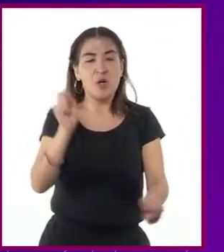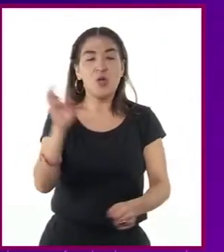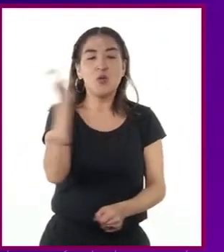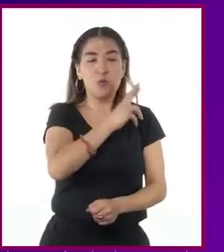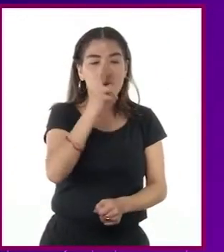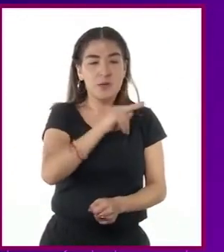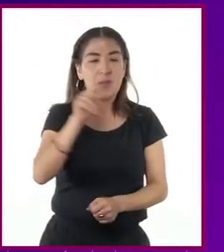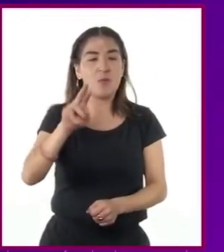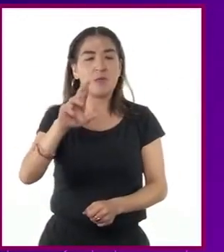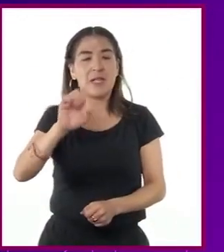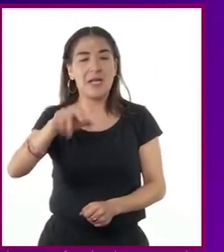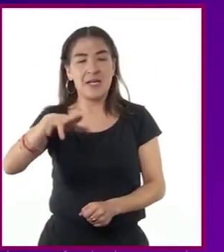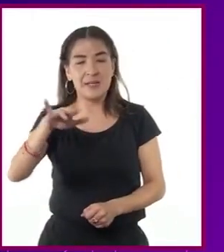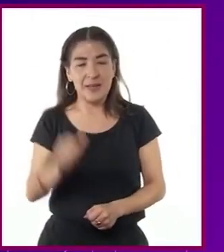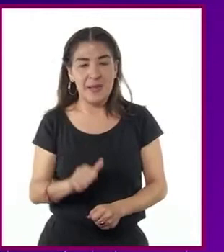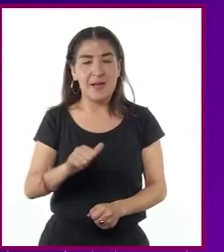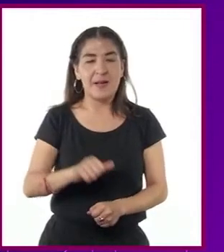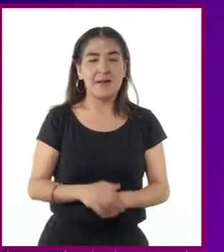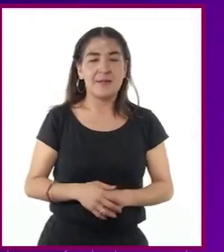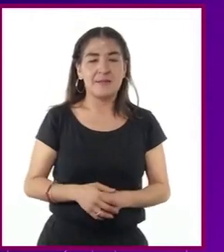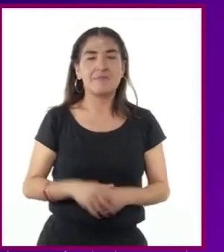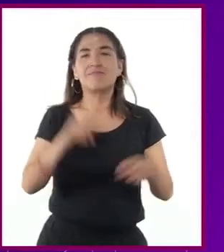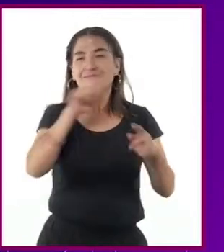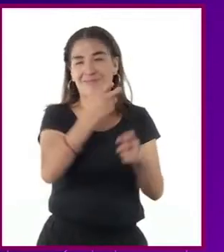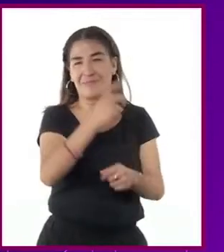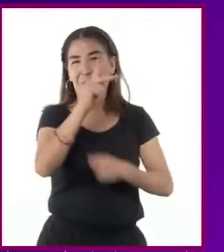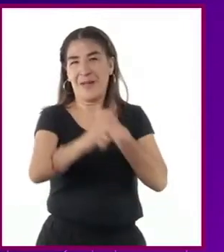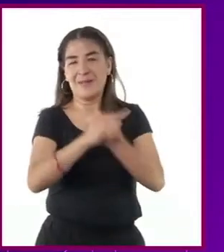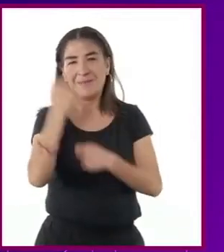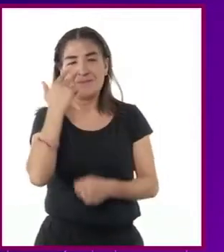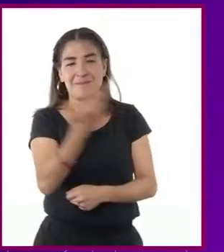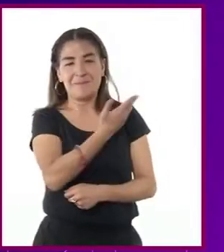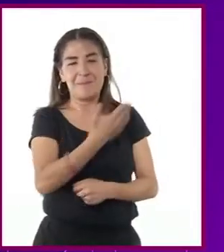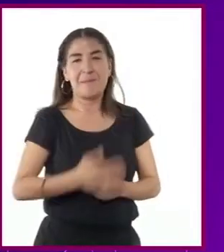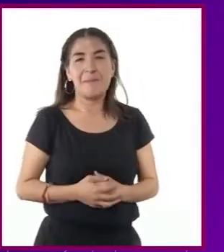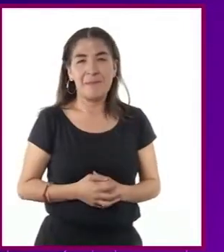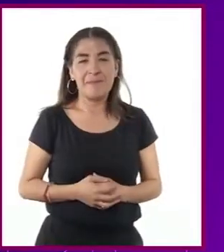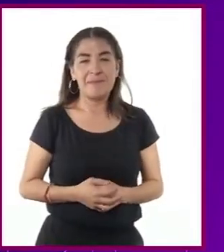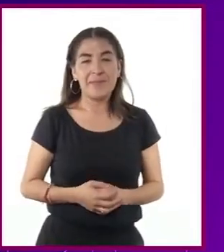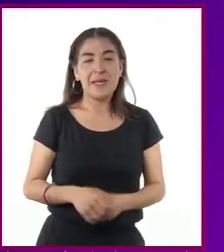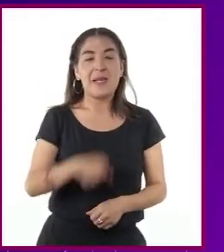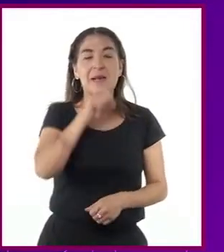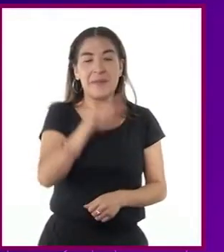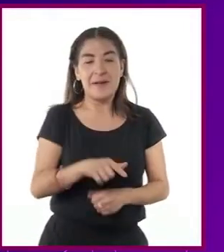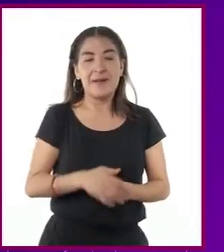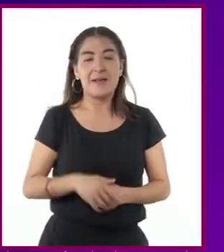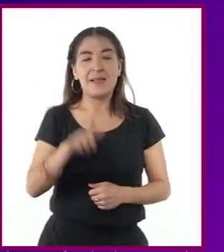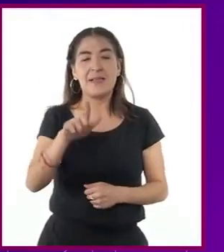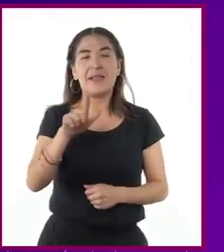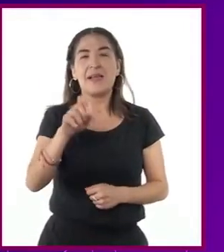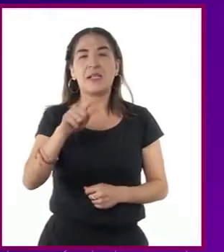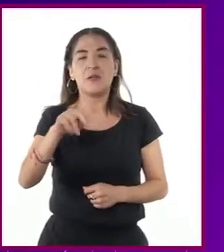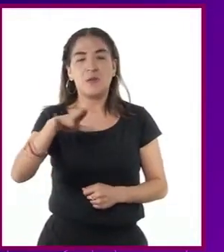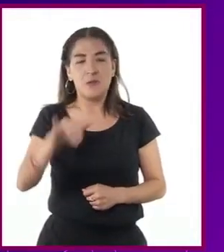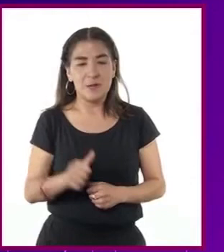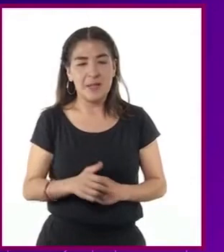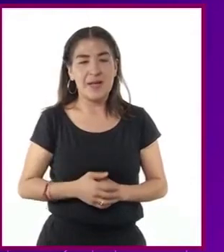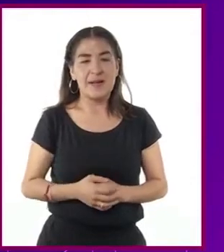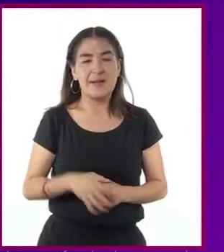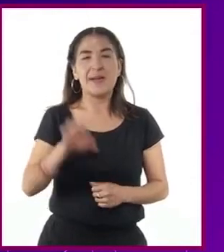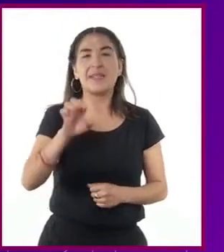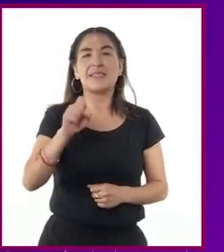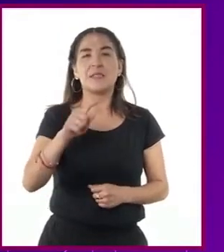Georgia, Azerbaiyán y Uzbekistán, entre otras, mientras que Letonia, Estonia y Lituania